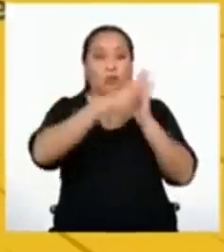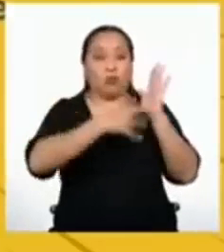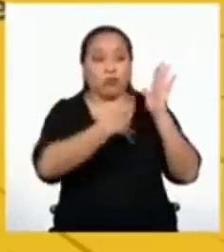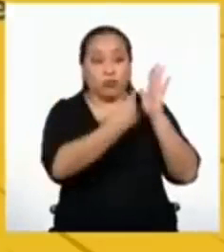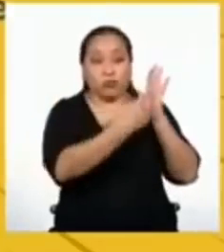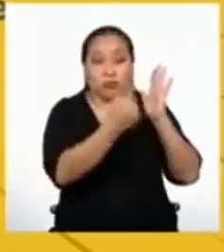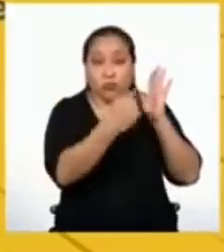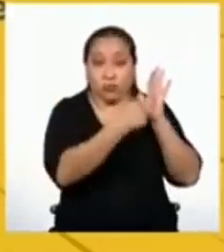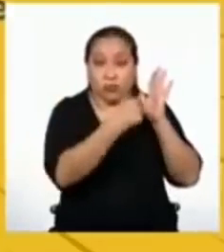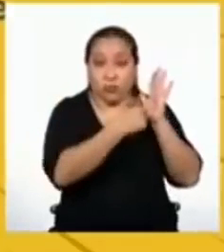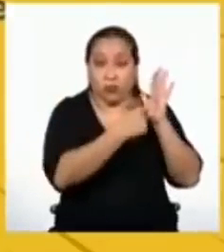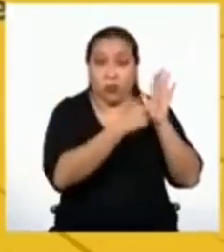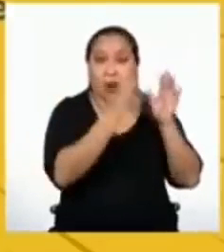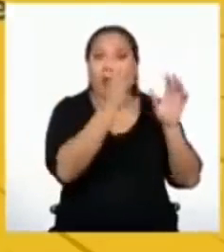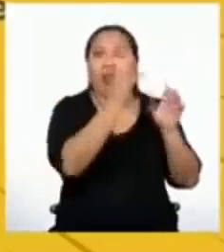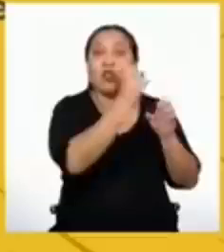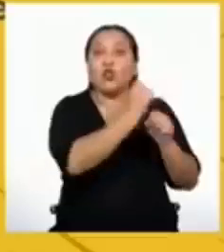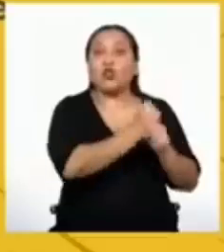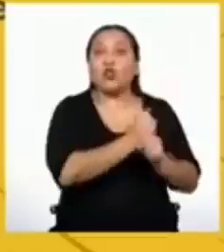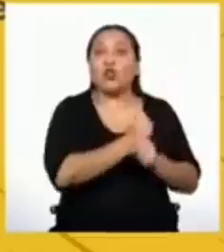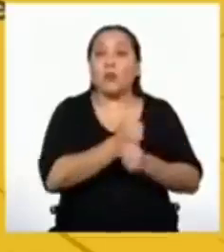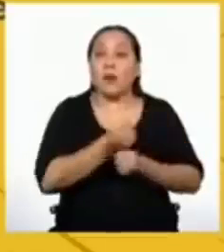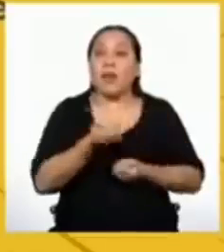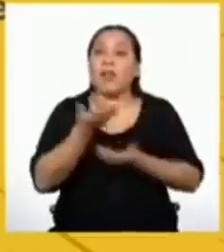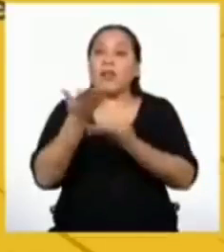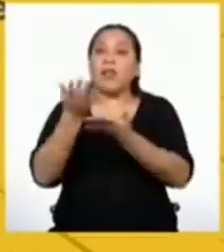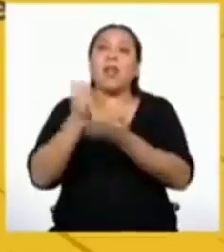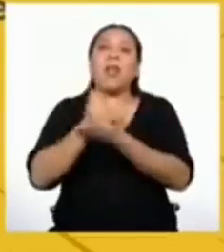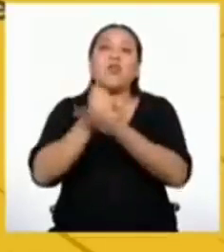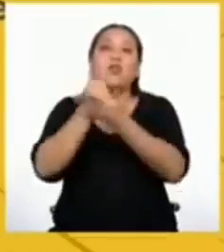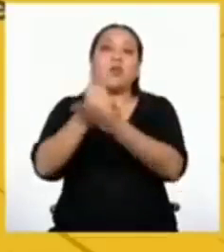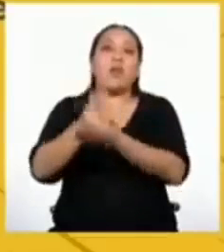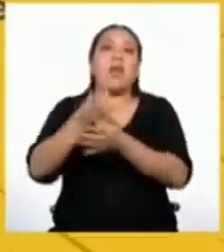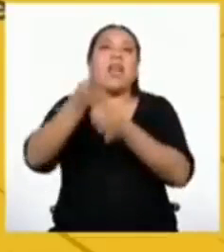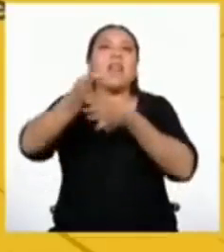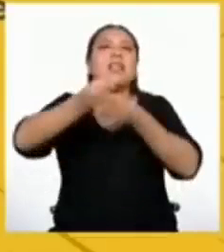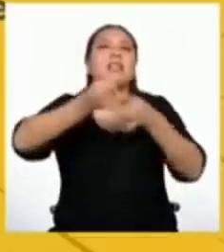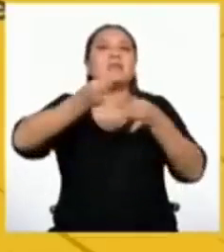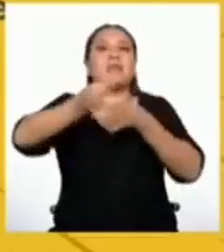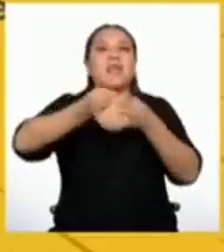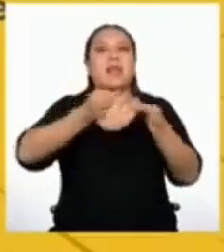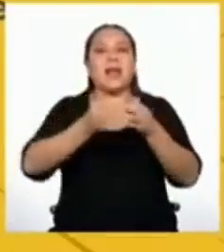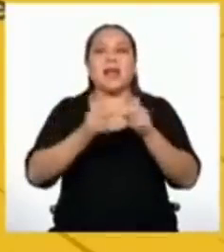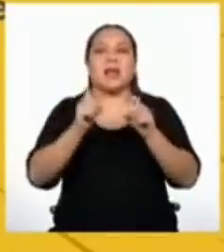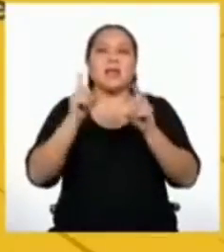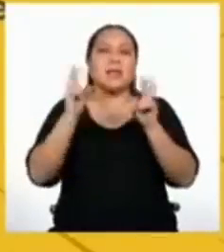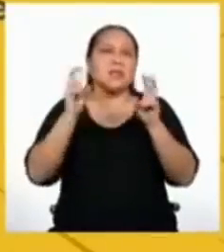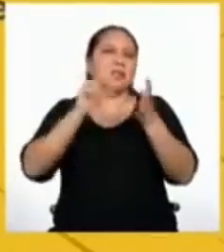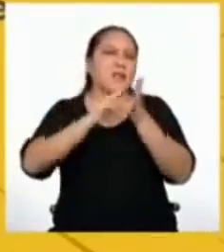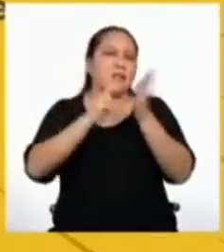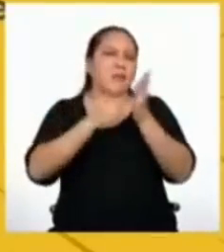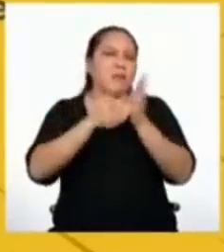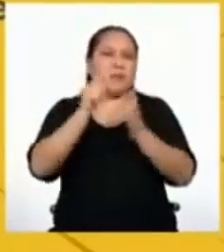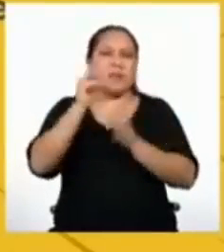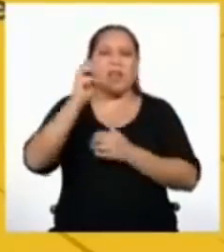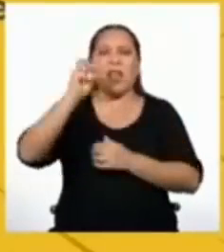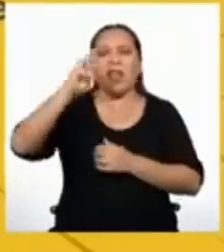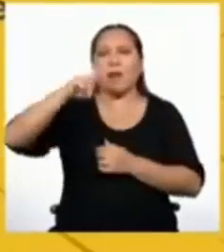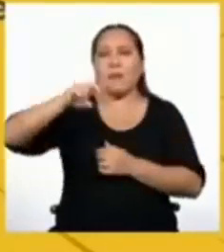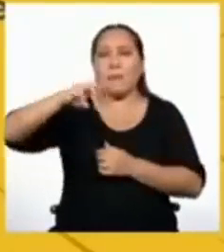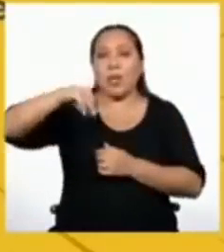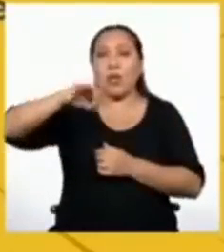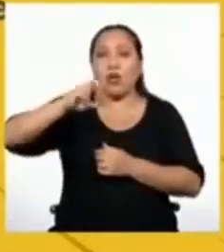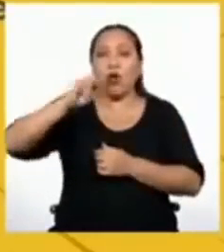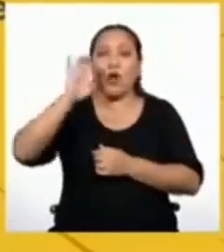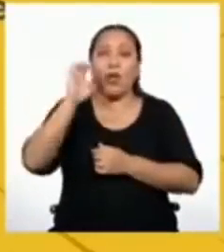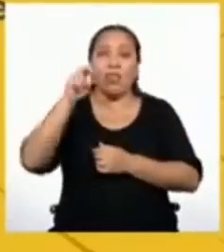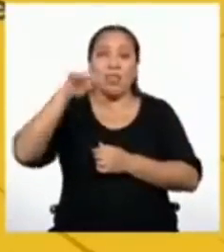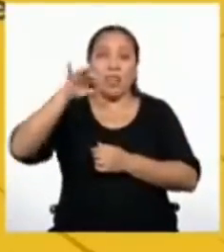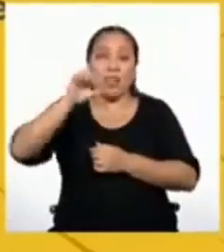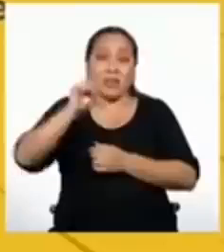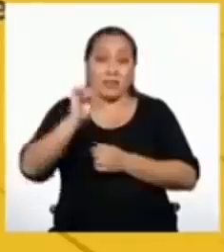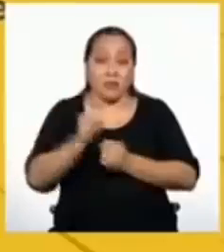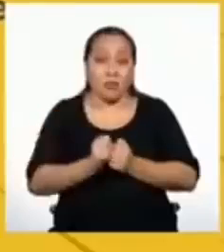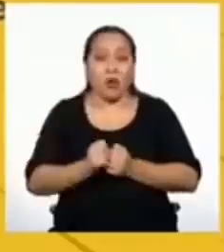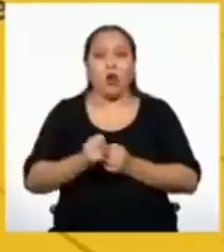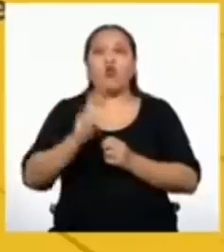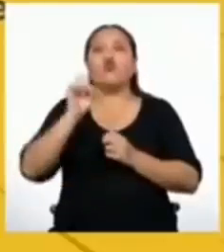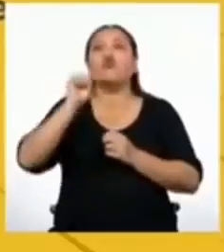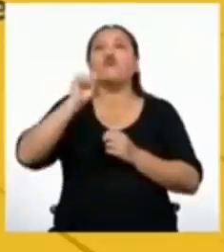sea de mucha ayuda. Explica paso a paso qué es el término enésimo y la suma de términos. Describe